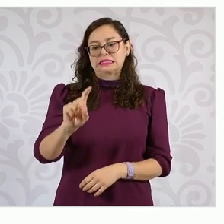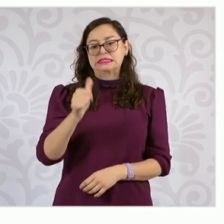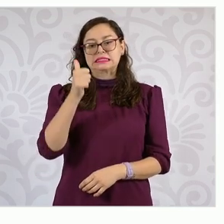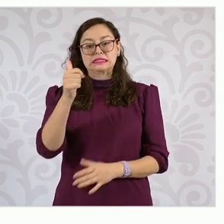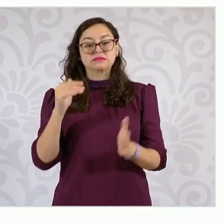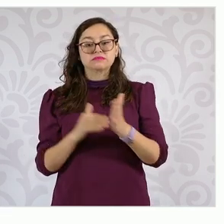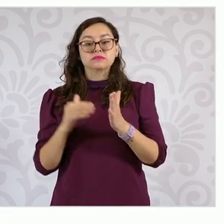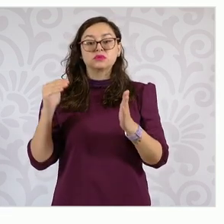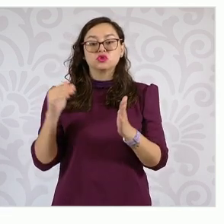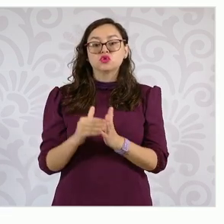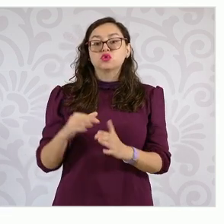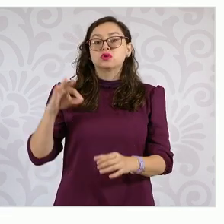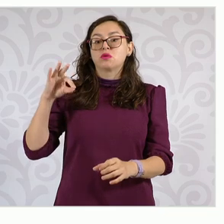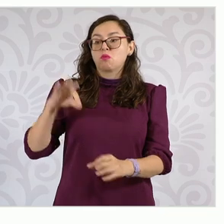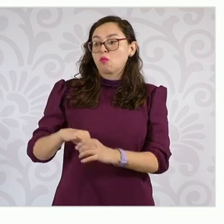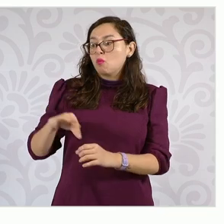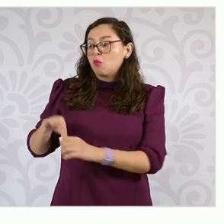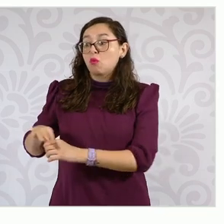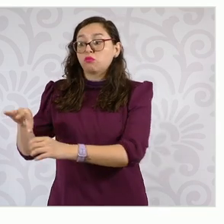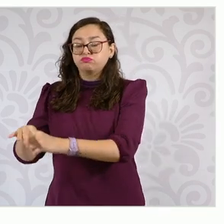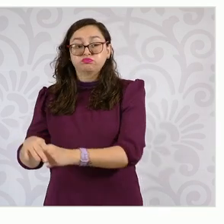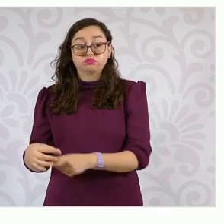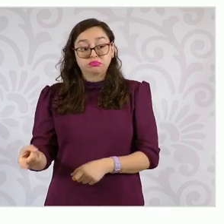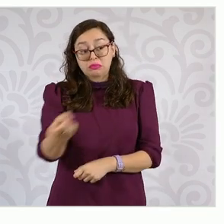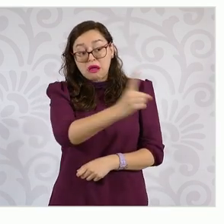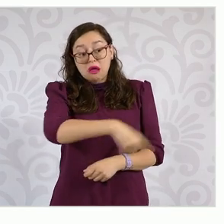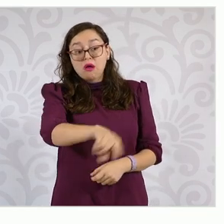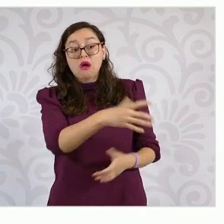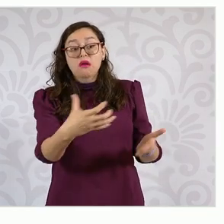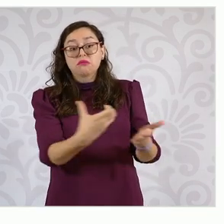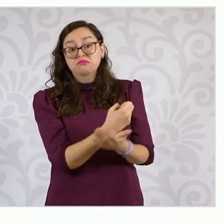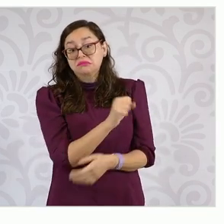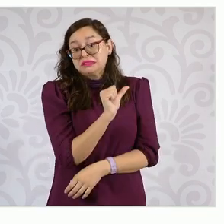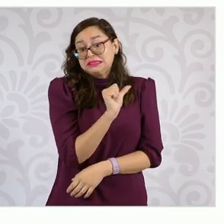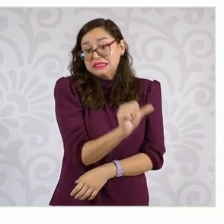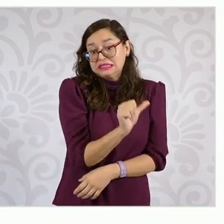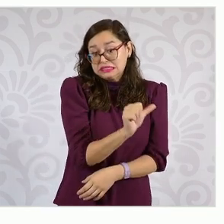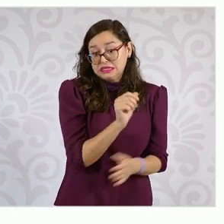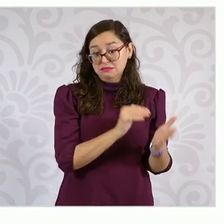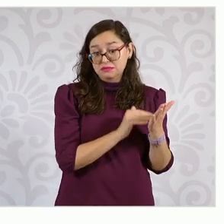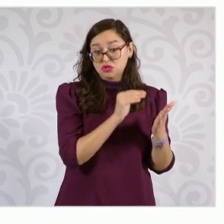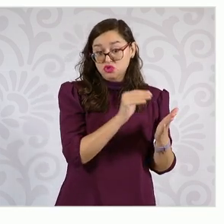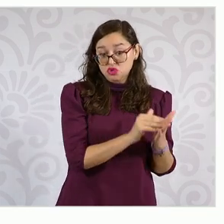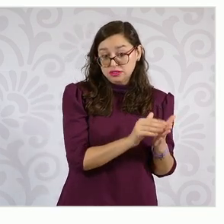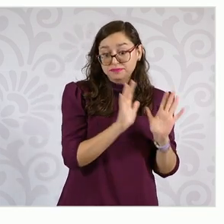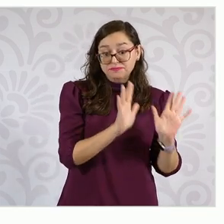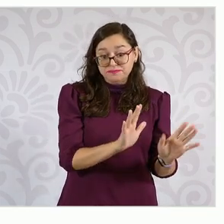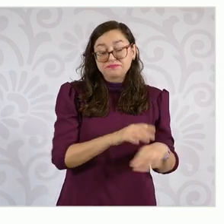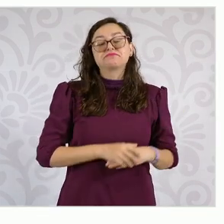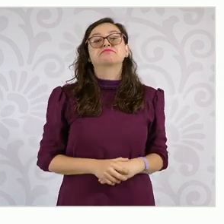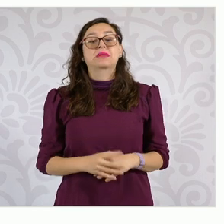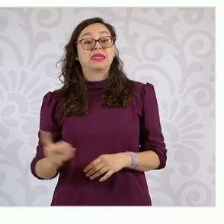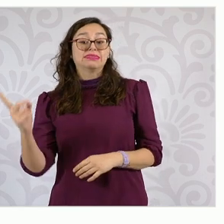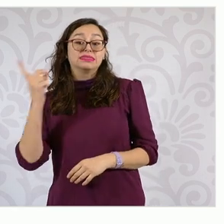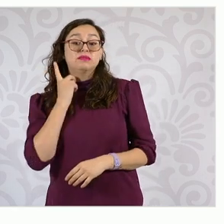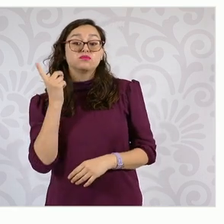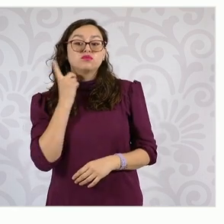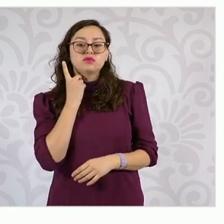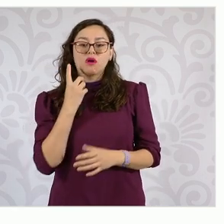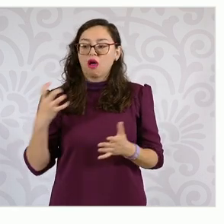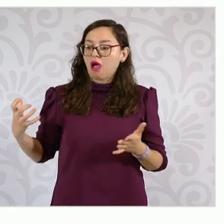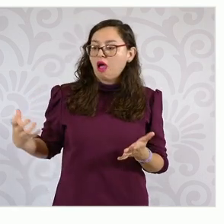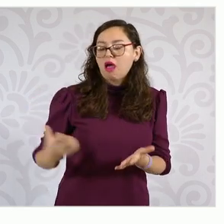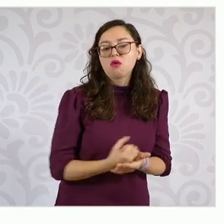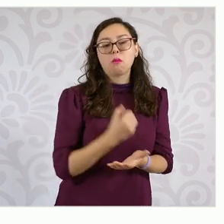votos frente a 16.5 millones de votos. Adelante. En el caso de los diputados se ganaron por